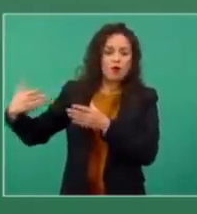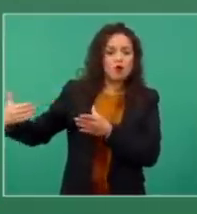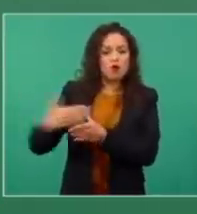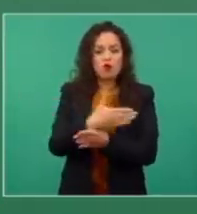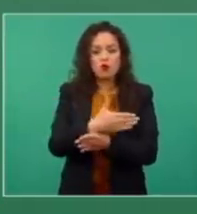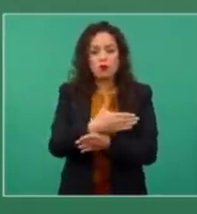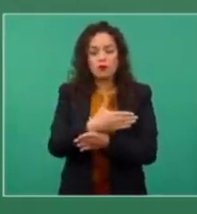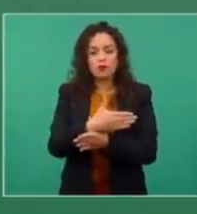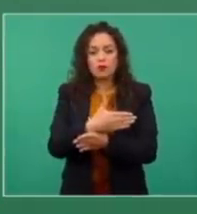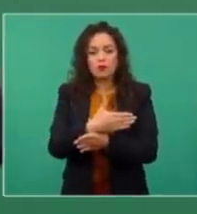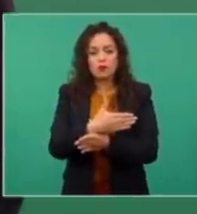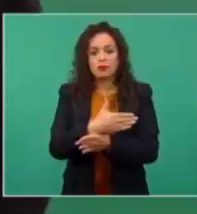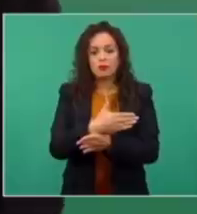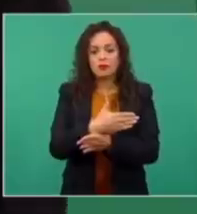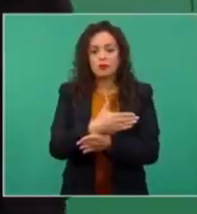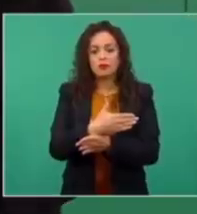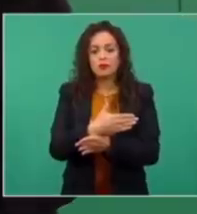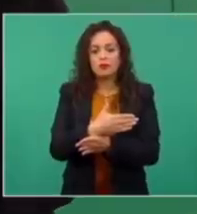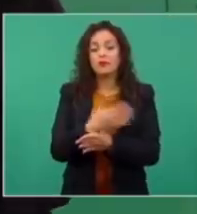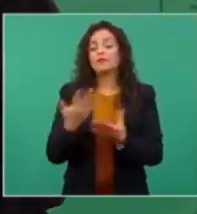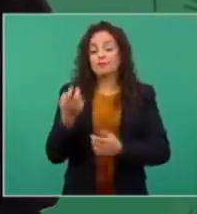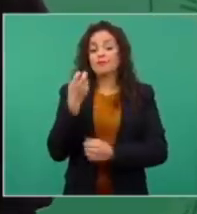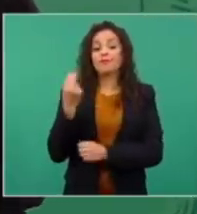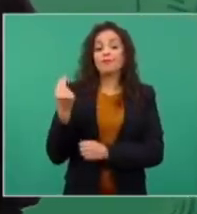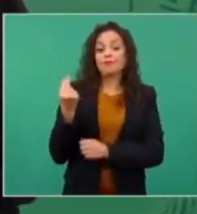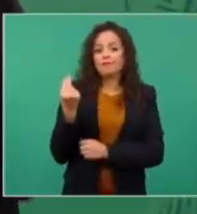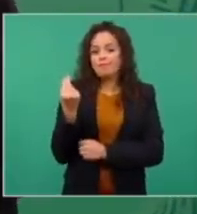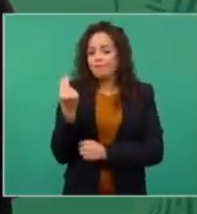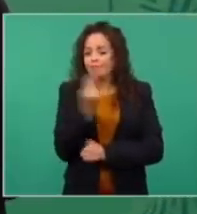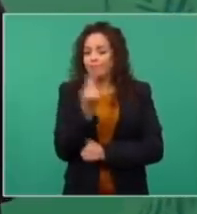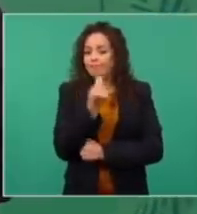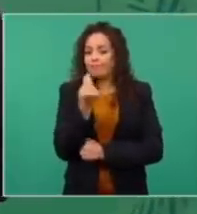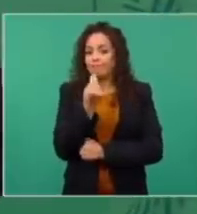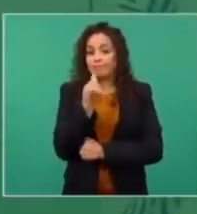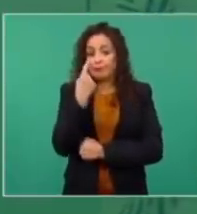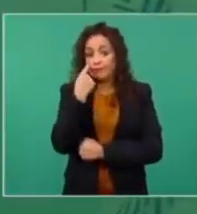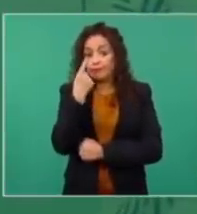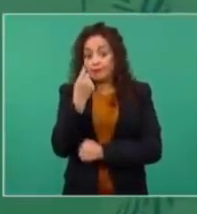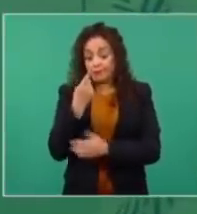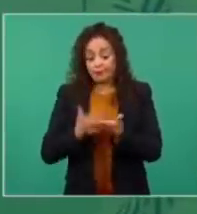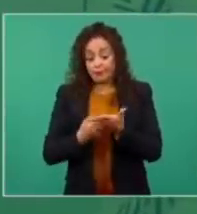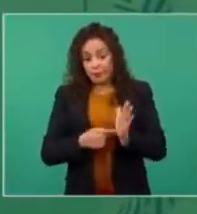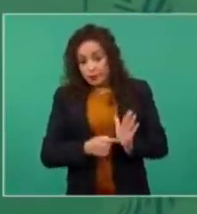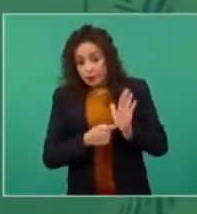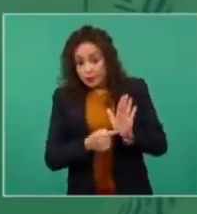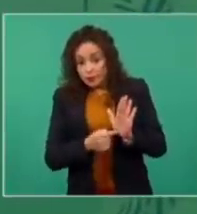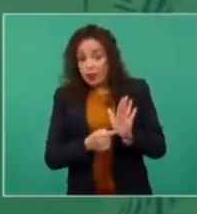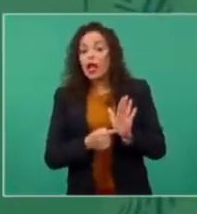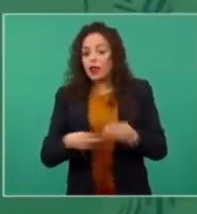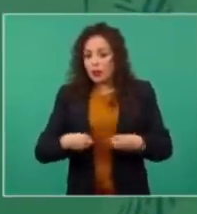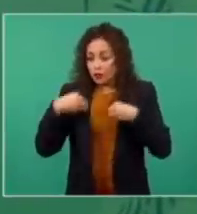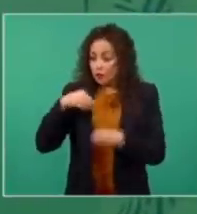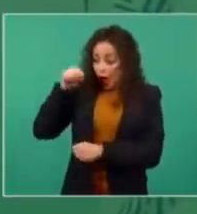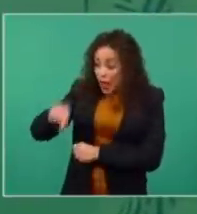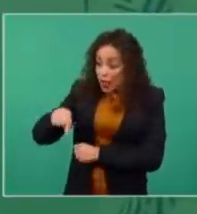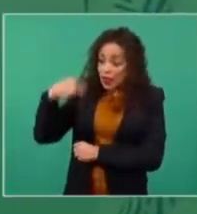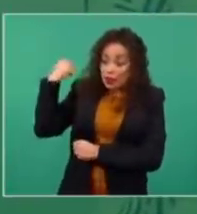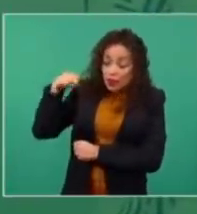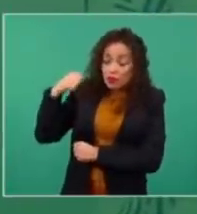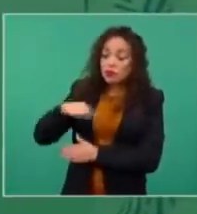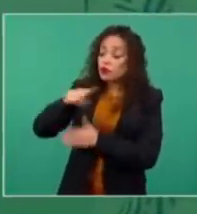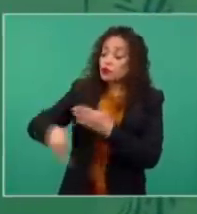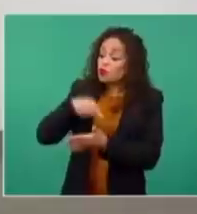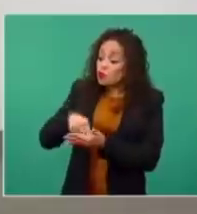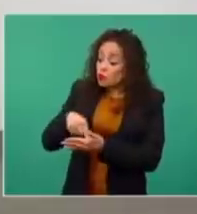Y que por eso se necesitaba que se demostrara que eran de Tabasco y además